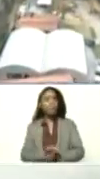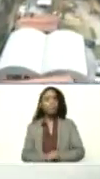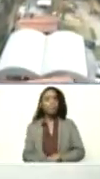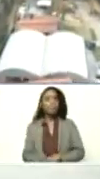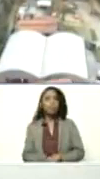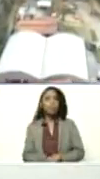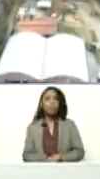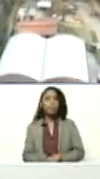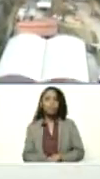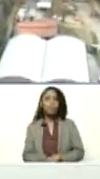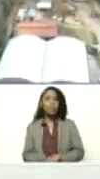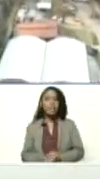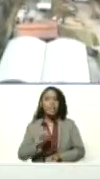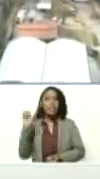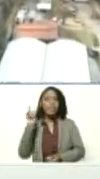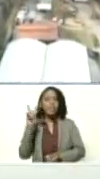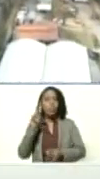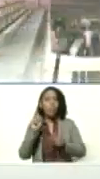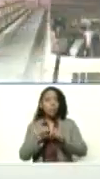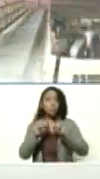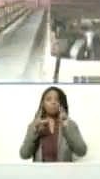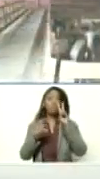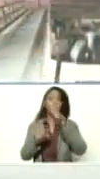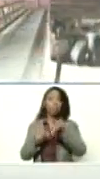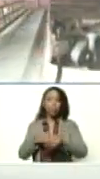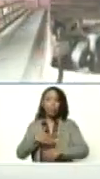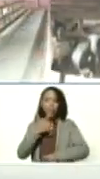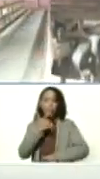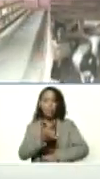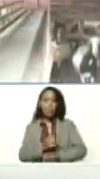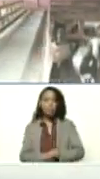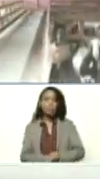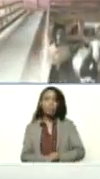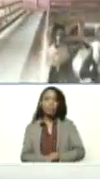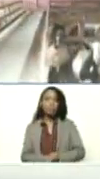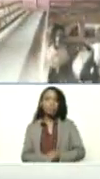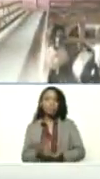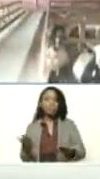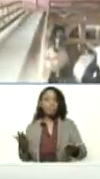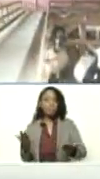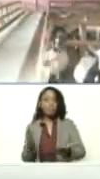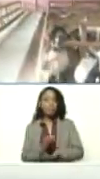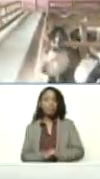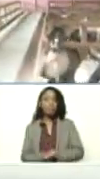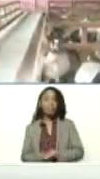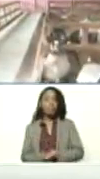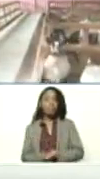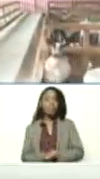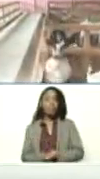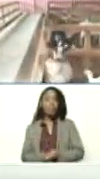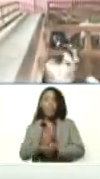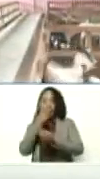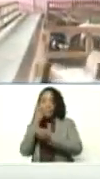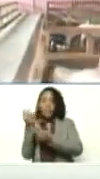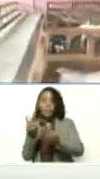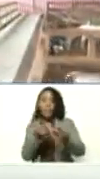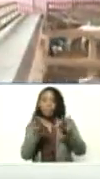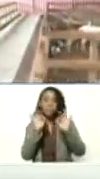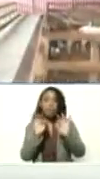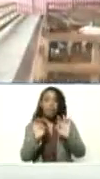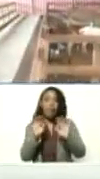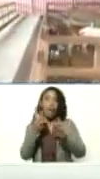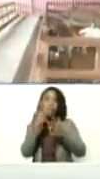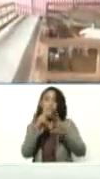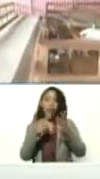la venezuela admirable pudiéramos decir Héctor Wilmar invitados especiales tenemos varios